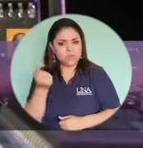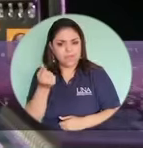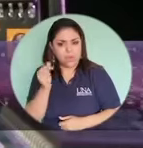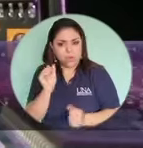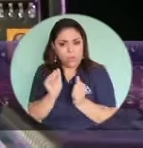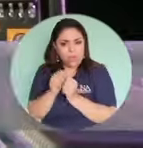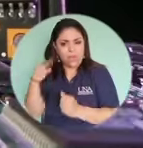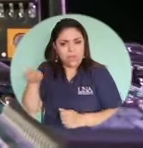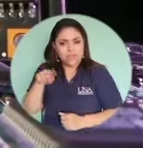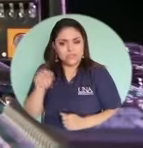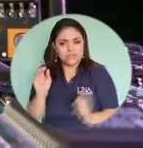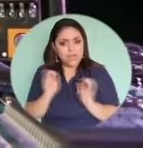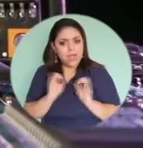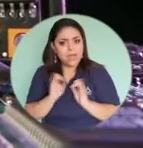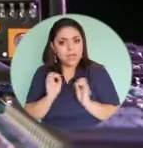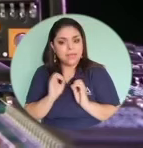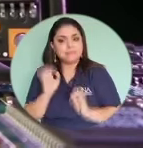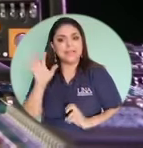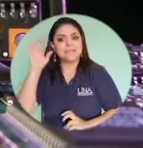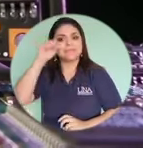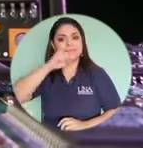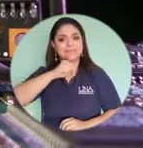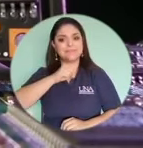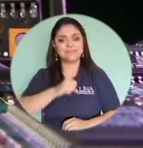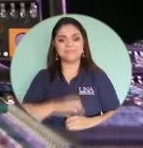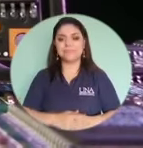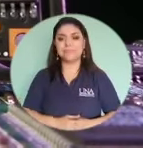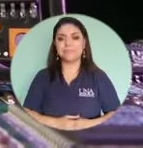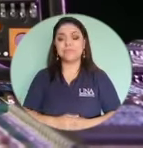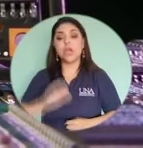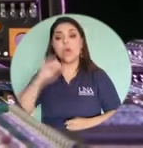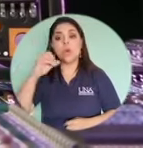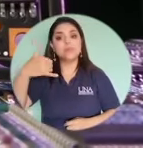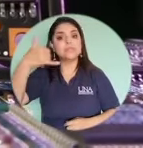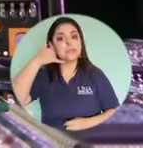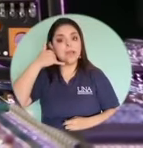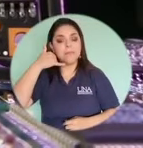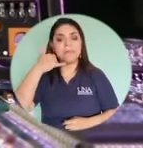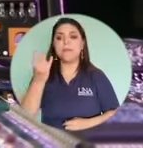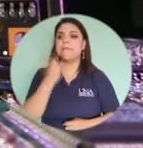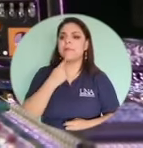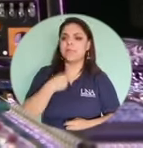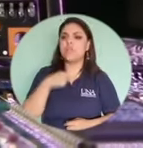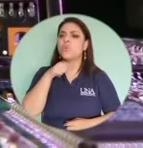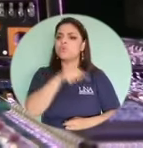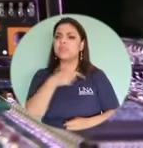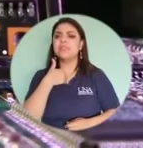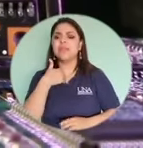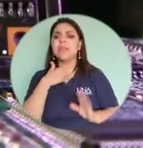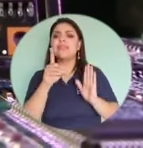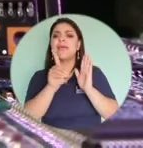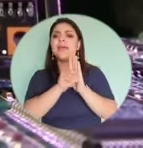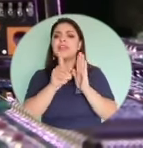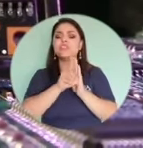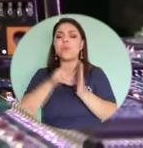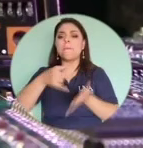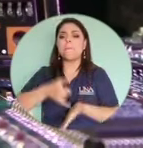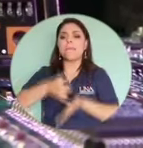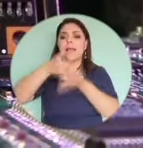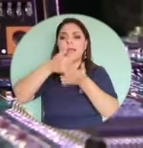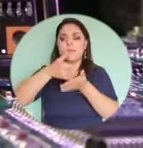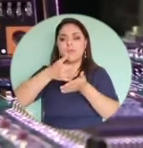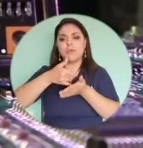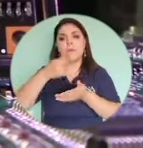ningún ningún este movimiento ahí cuando nos llaman y nos dicen que tenemos un derecho a un